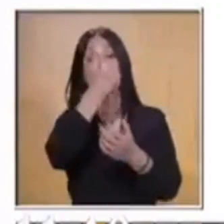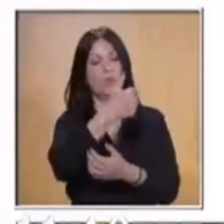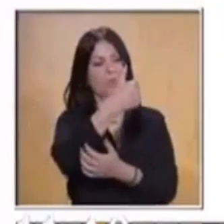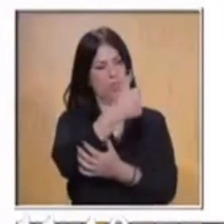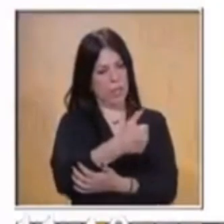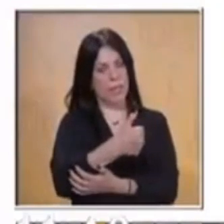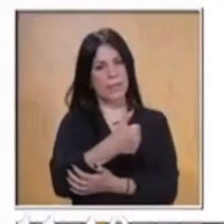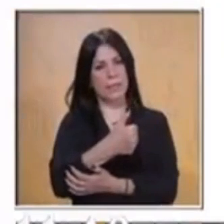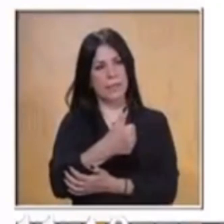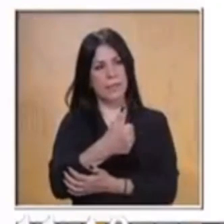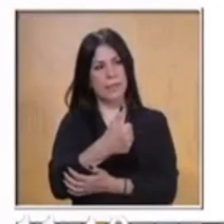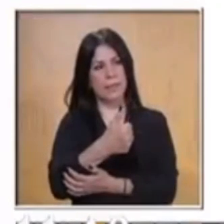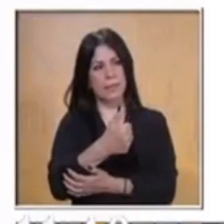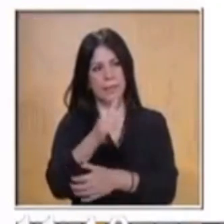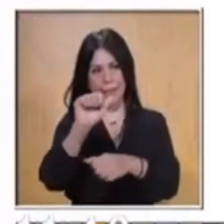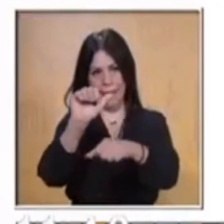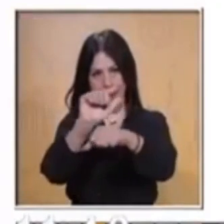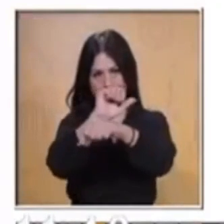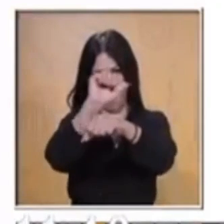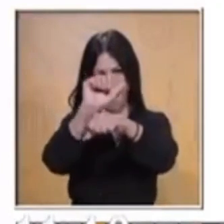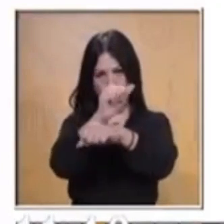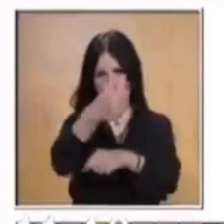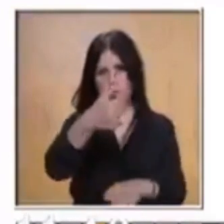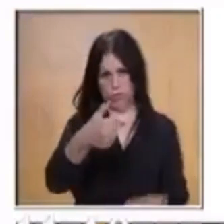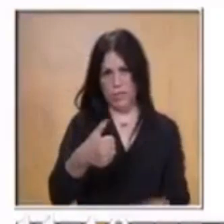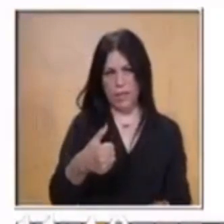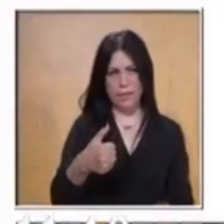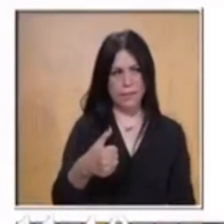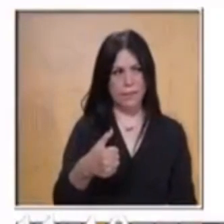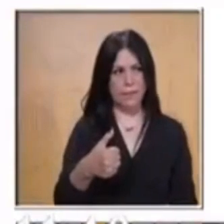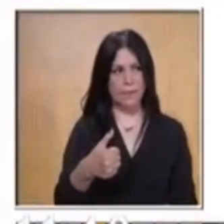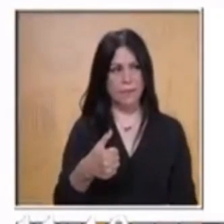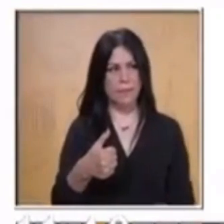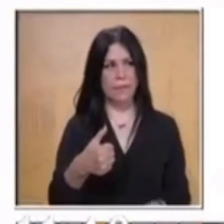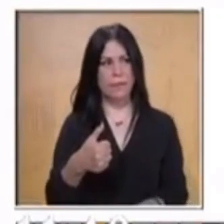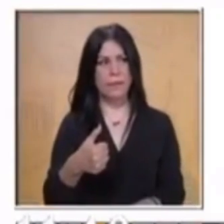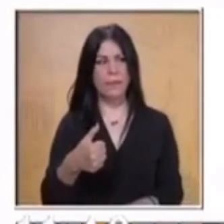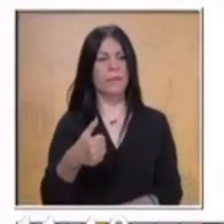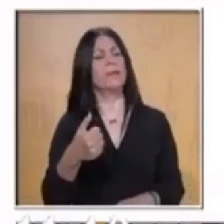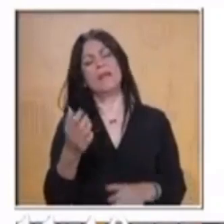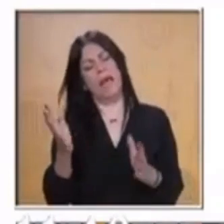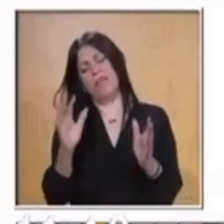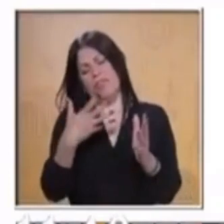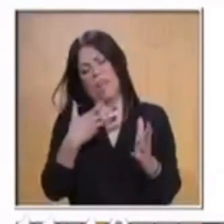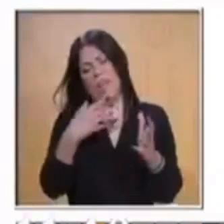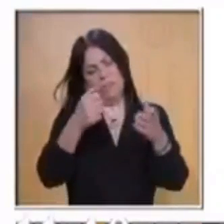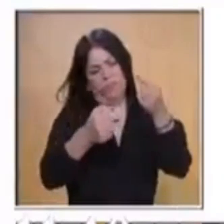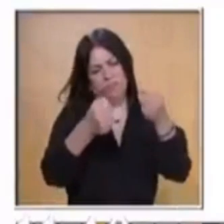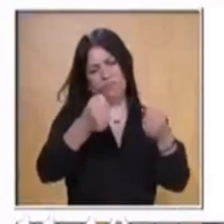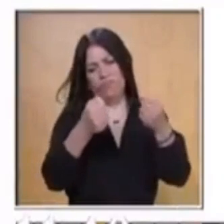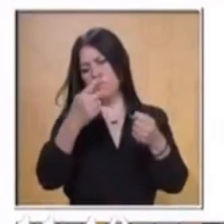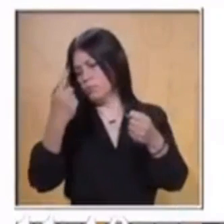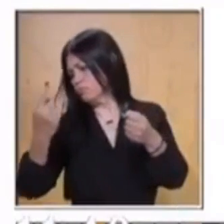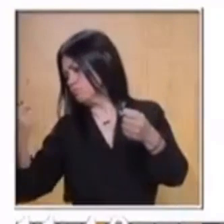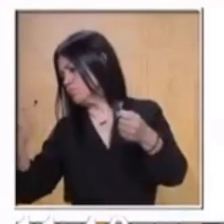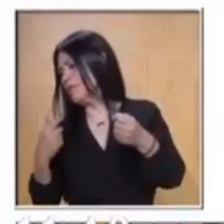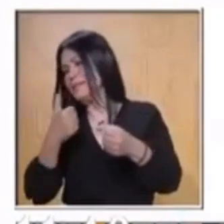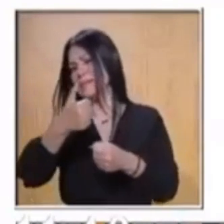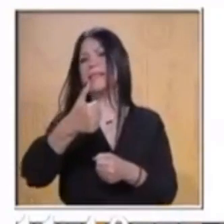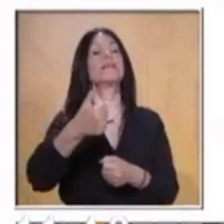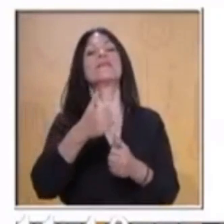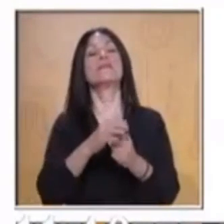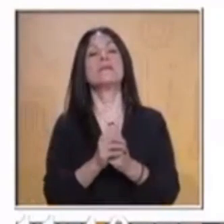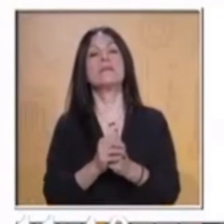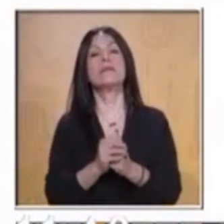Si nos dicen que en un auto caben seis pasajeros, incluyendo al conductor, entonces en cada auto se van